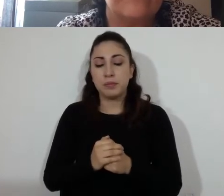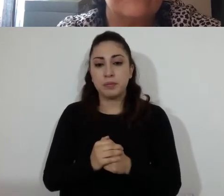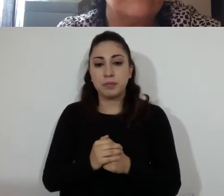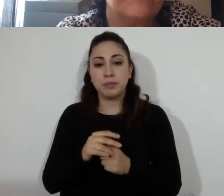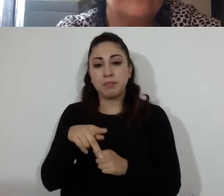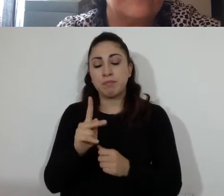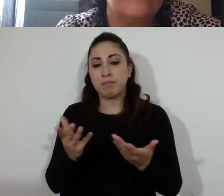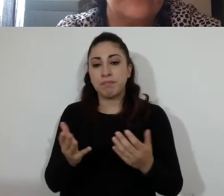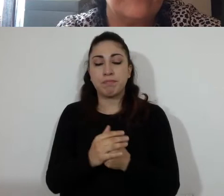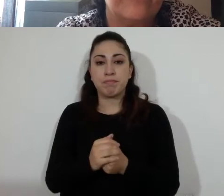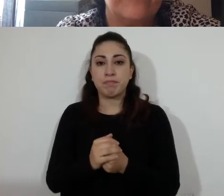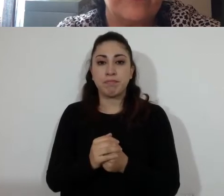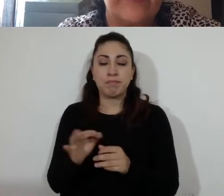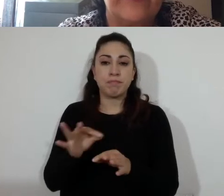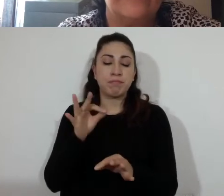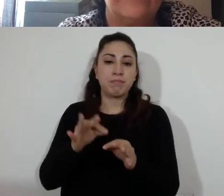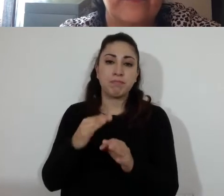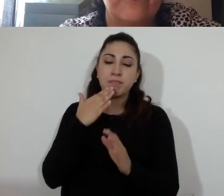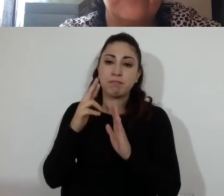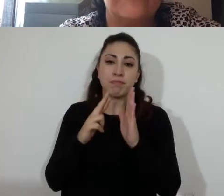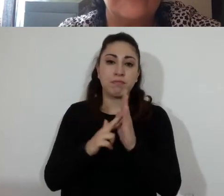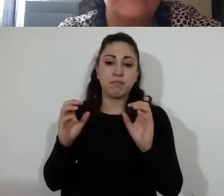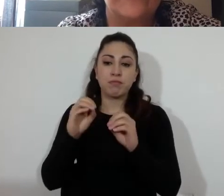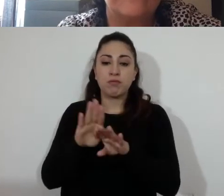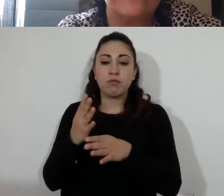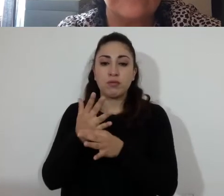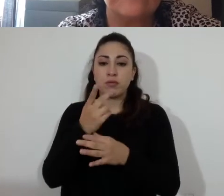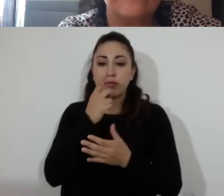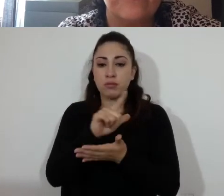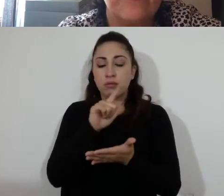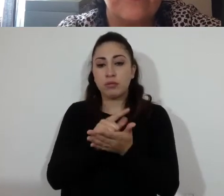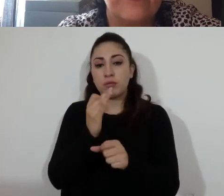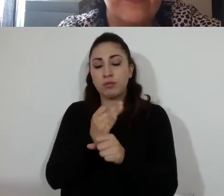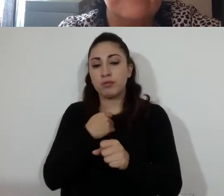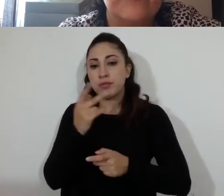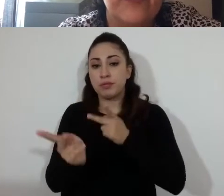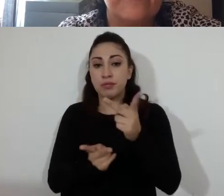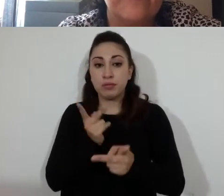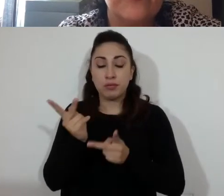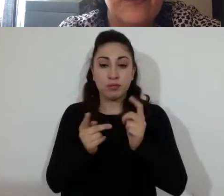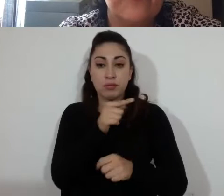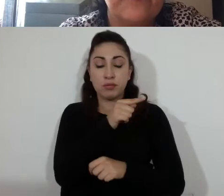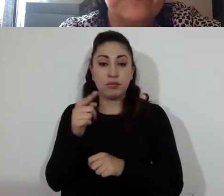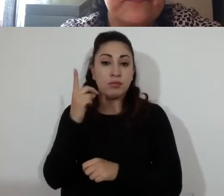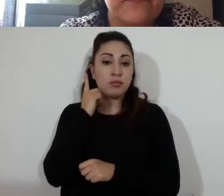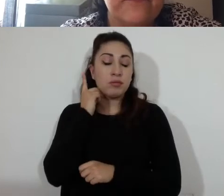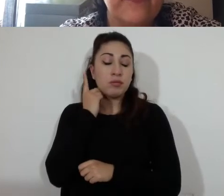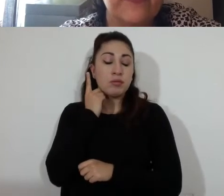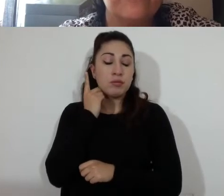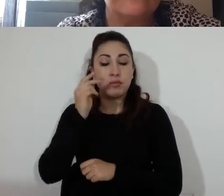no se cumple con lo que marca la ley. Entonces, voy a poner a consideración de las diputadas y diputados